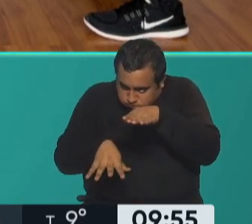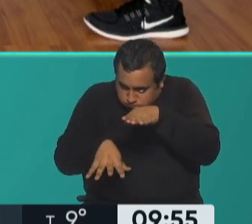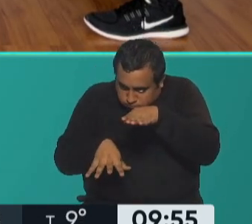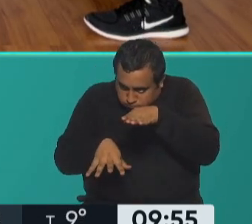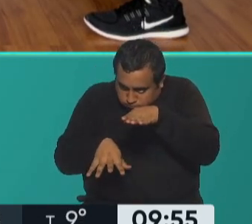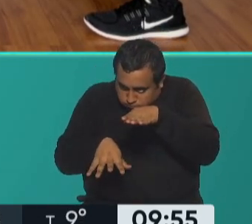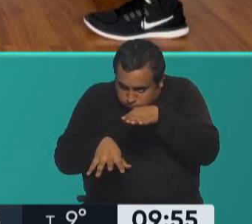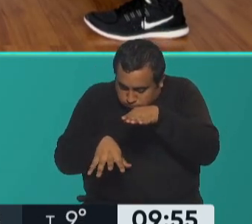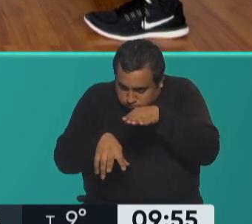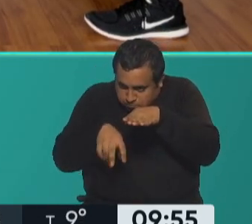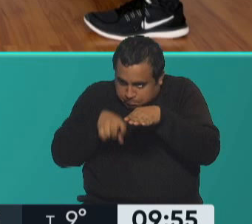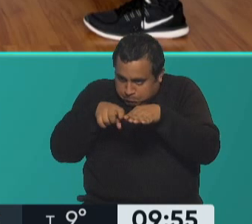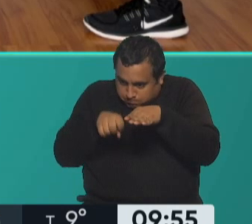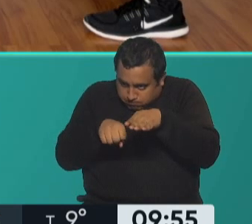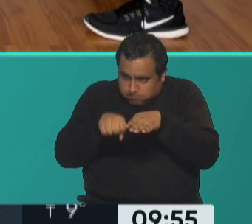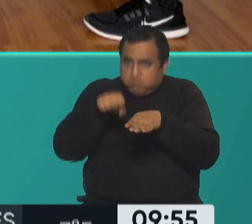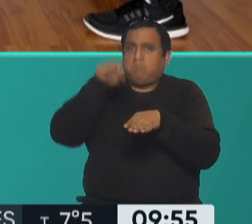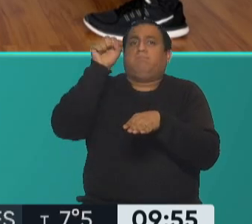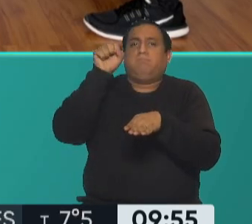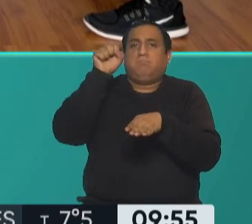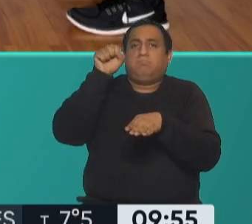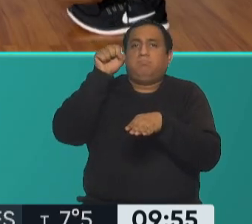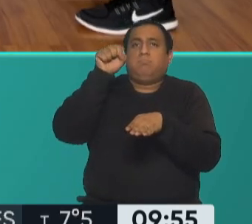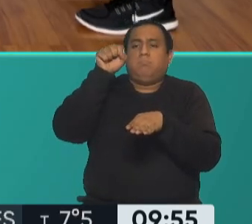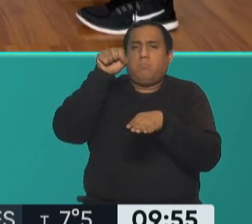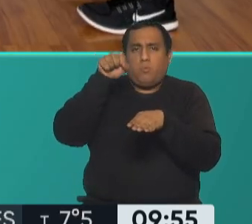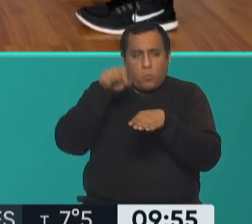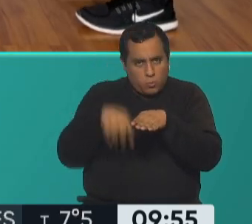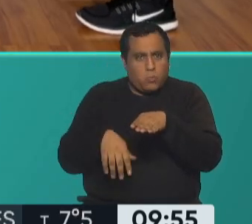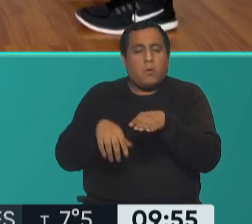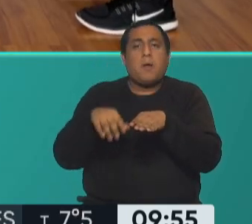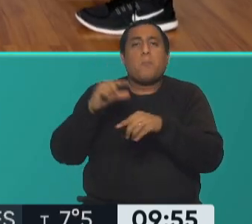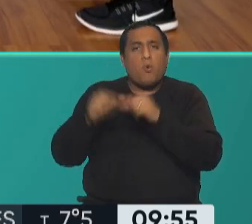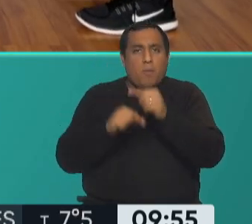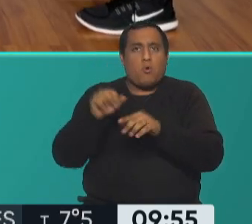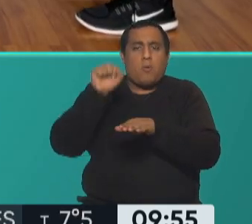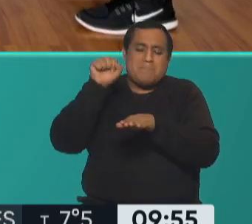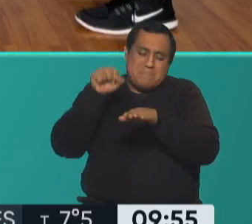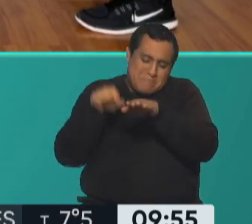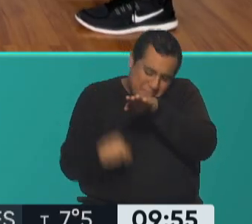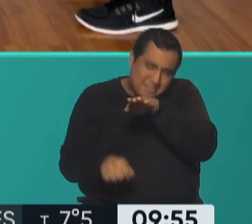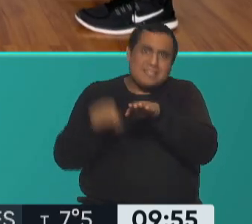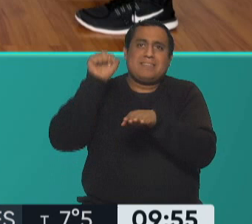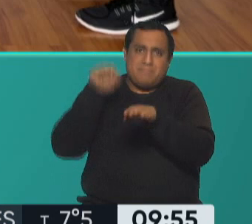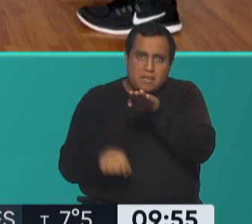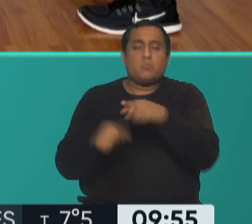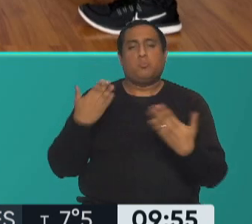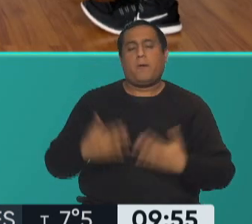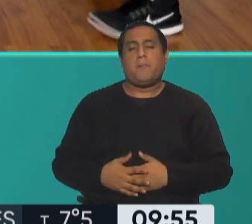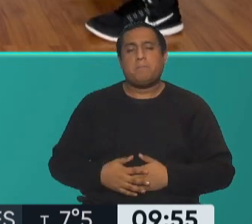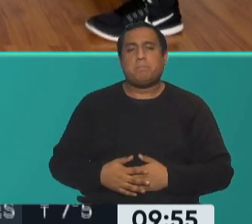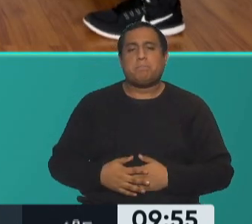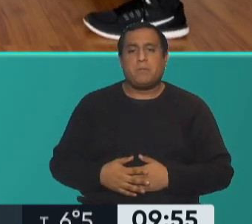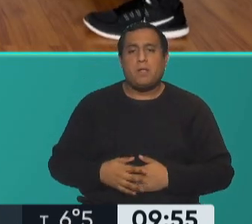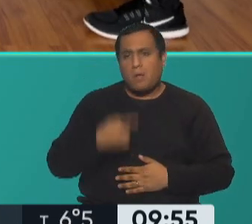subir cada vez que hago este movimiento voy a sentir que van a poder ir un poquito más abajo muy muy interesante